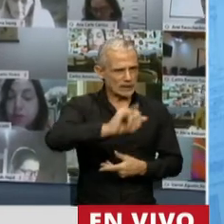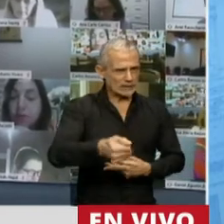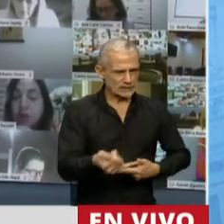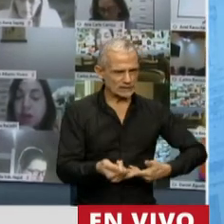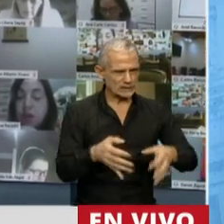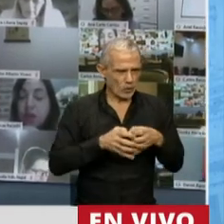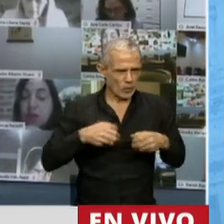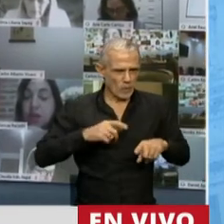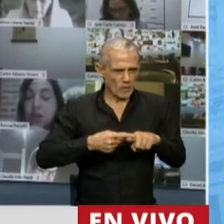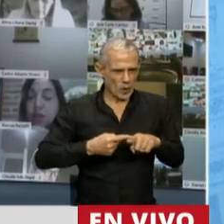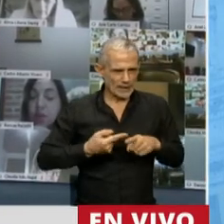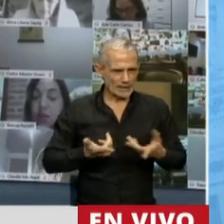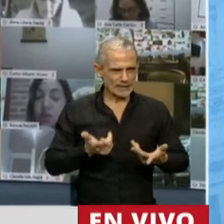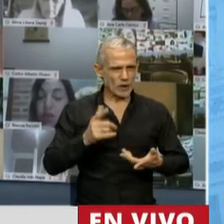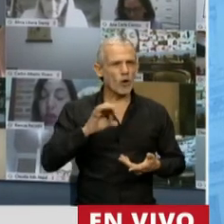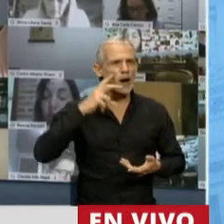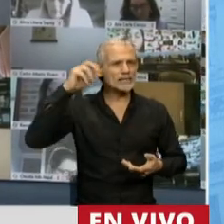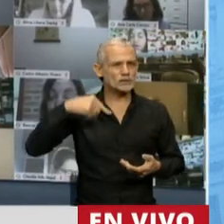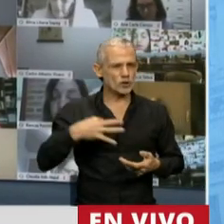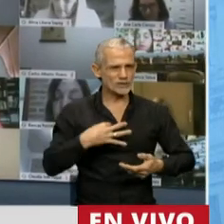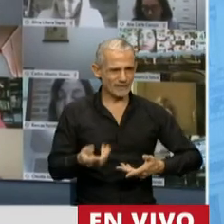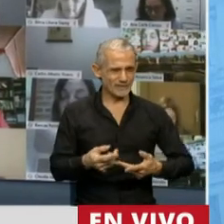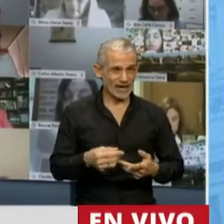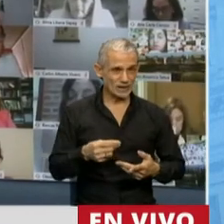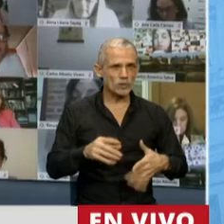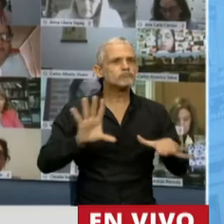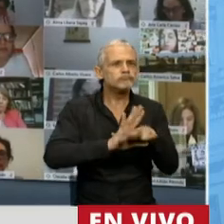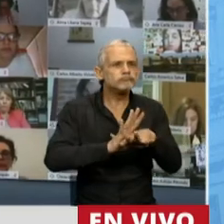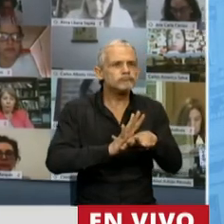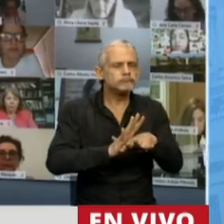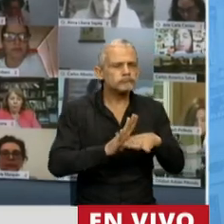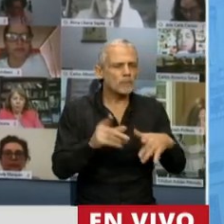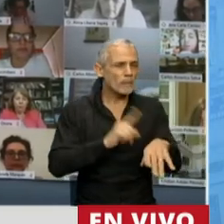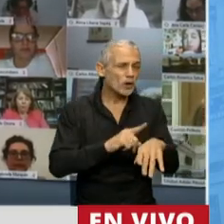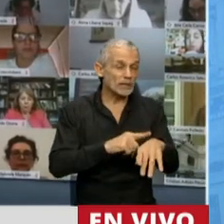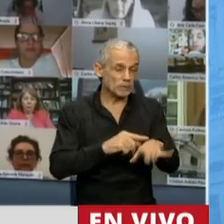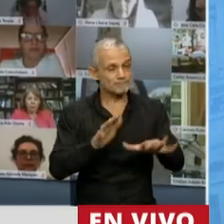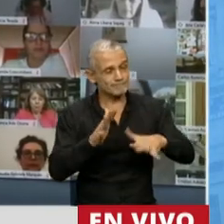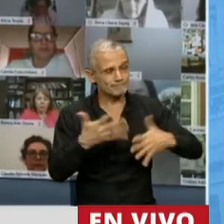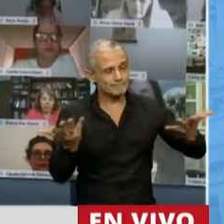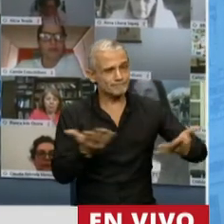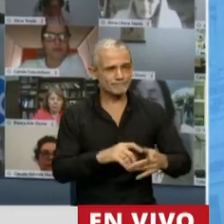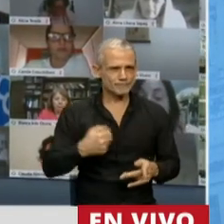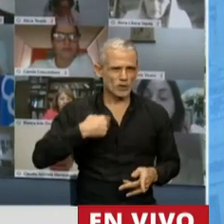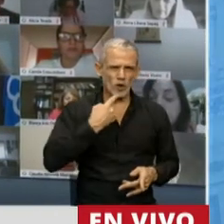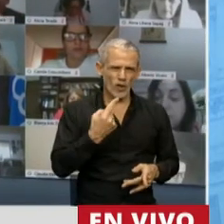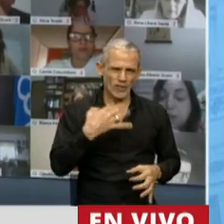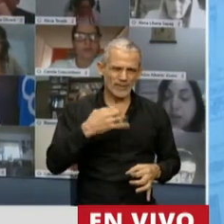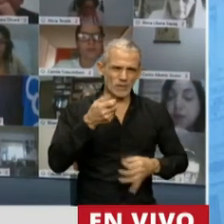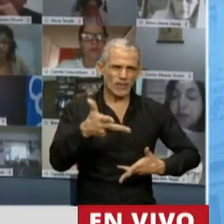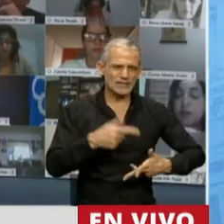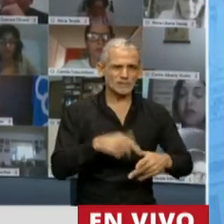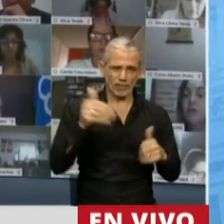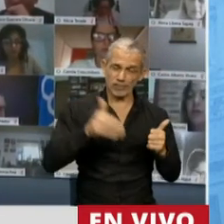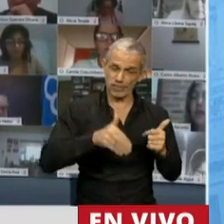me parece que son adecuadas, pero no tan oportunas. Entiendo que debemos señalar esta